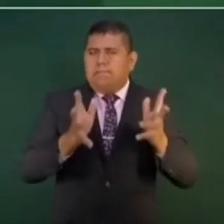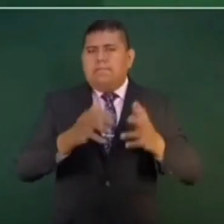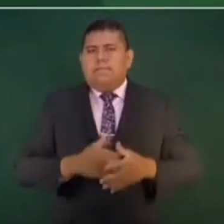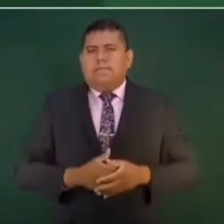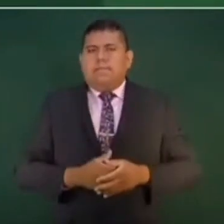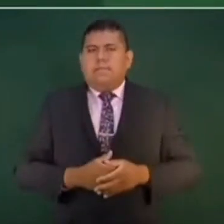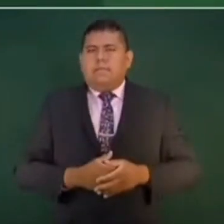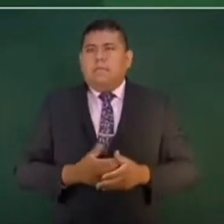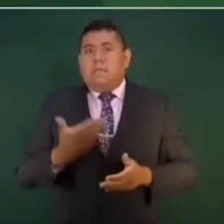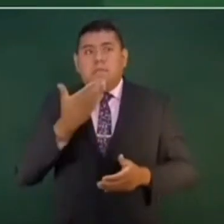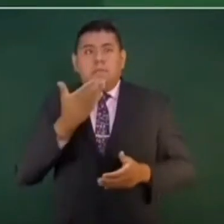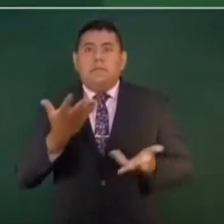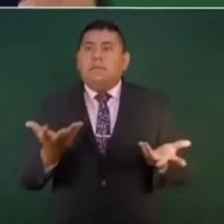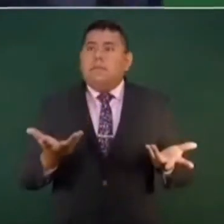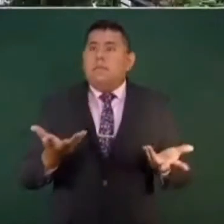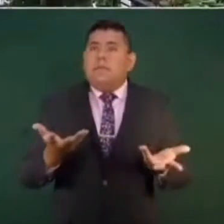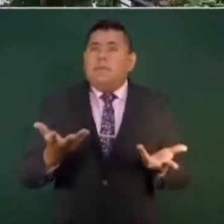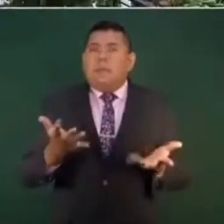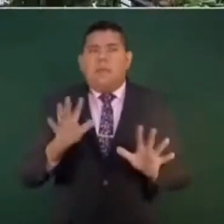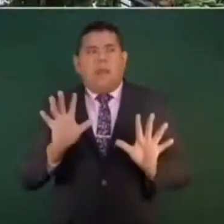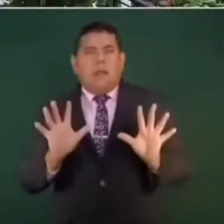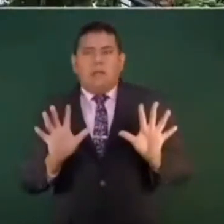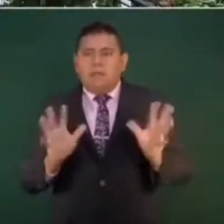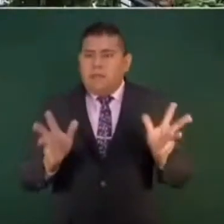pues muy bien ahora si vamos porque si no acá ya ya